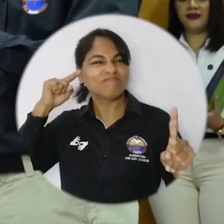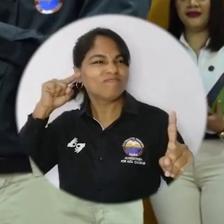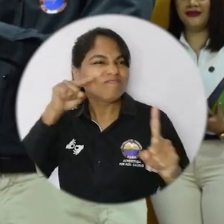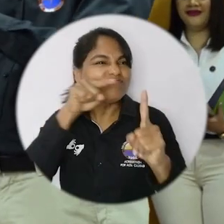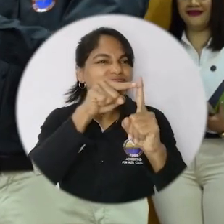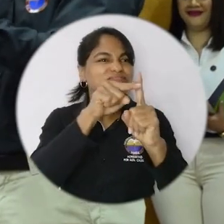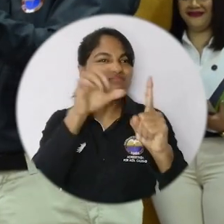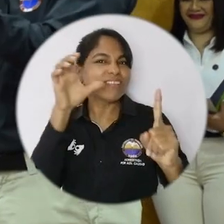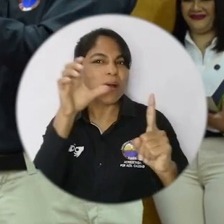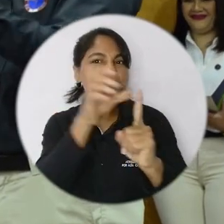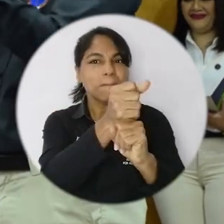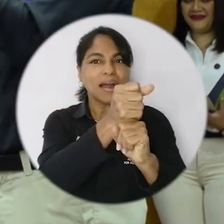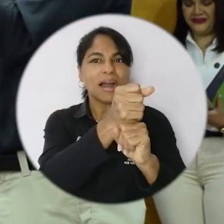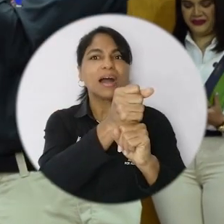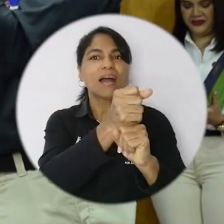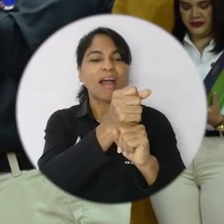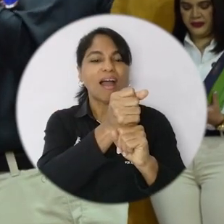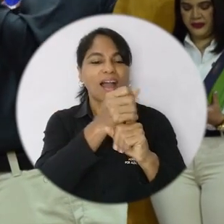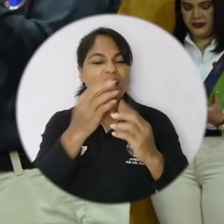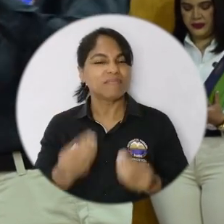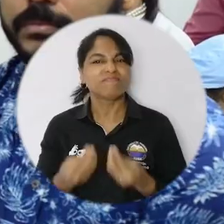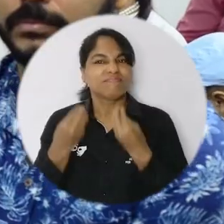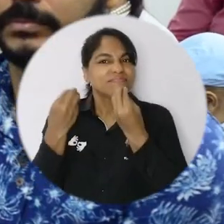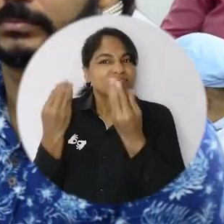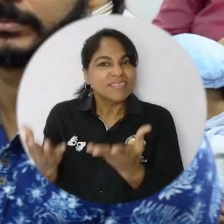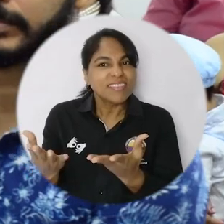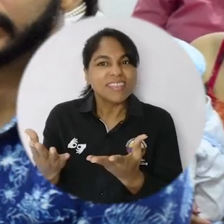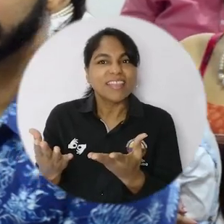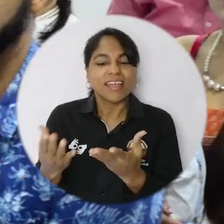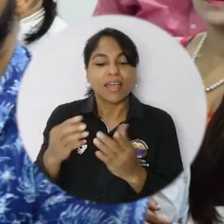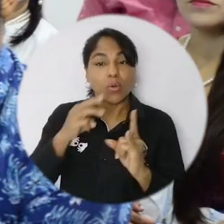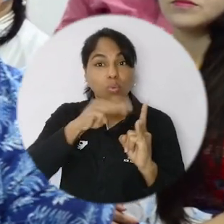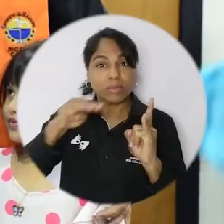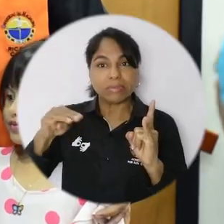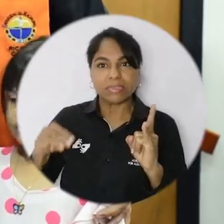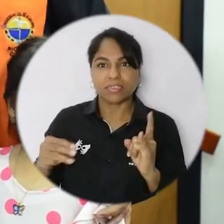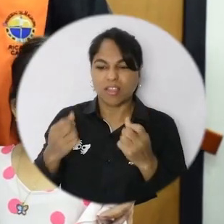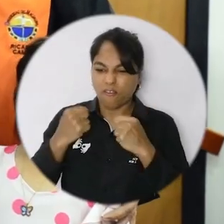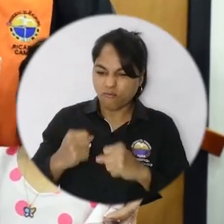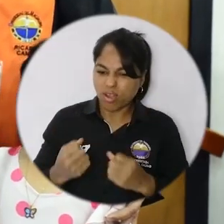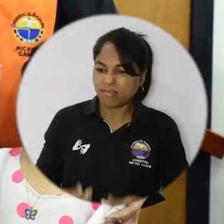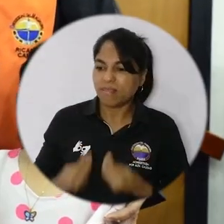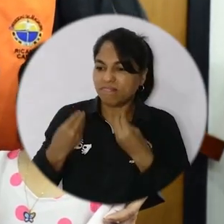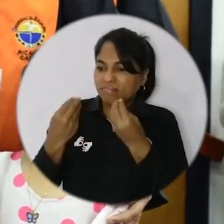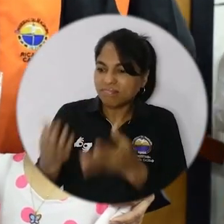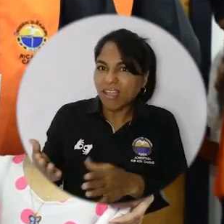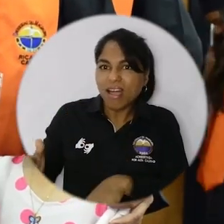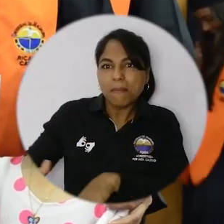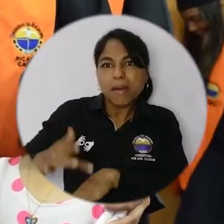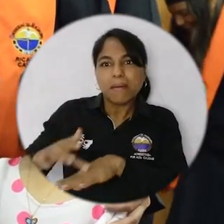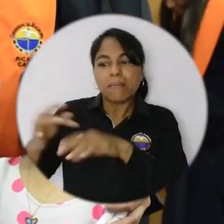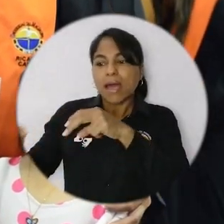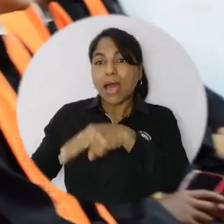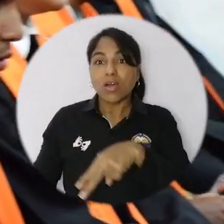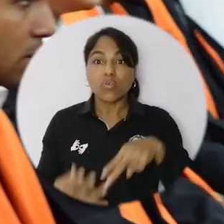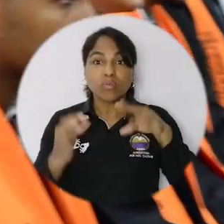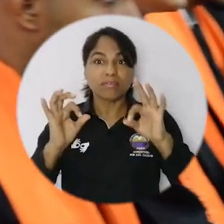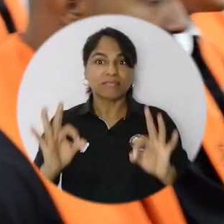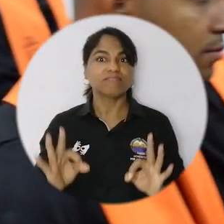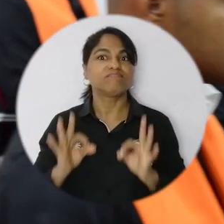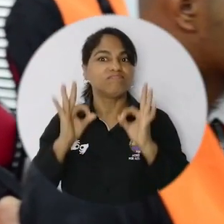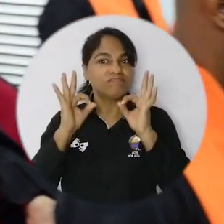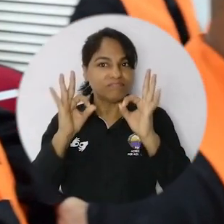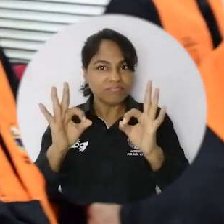un peldaño más escalado de la vida, es la cosecha de esa siembra por la que esta Casa de Estudios Superiores trabaja para brindar una educación de alta